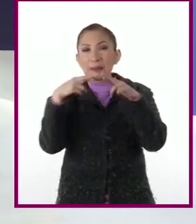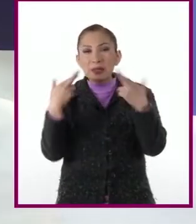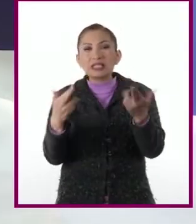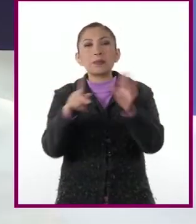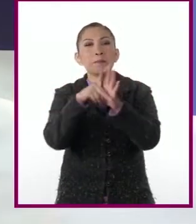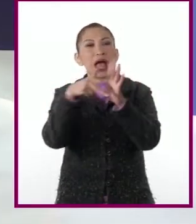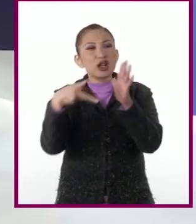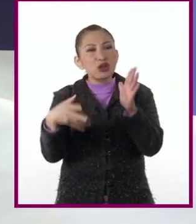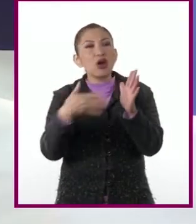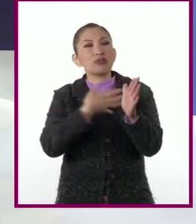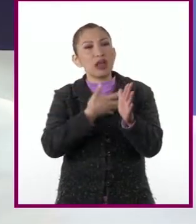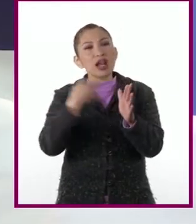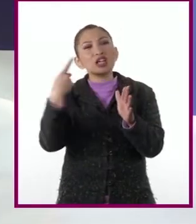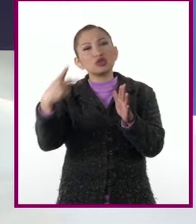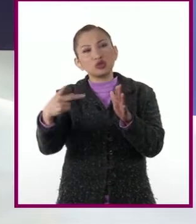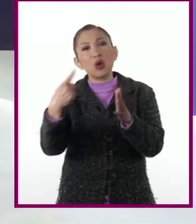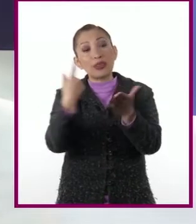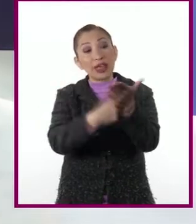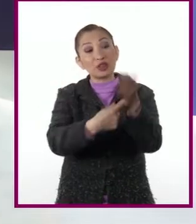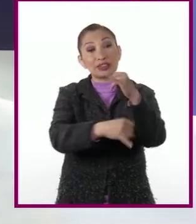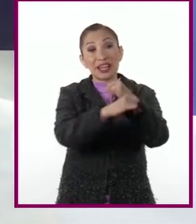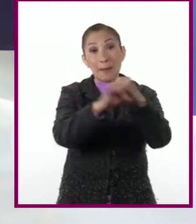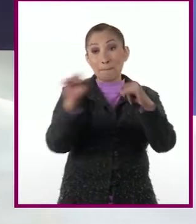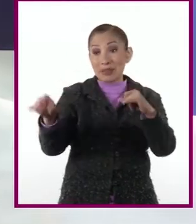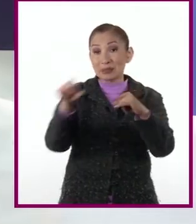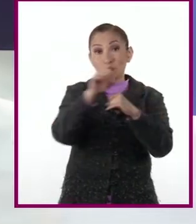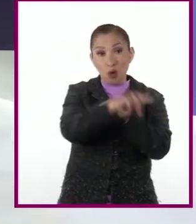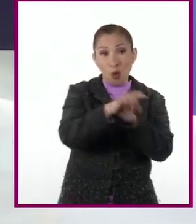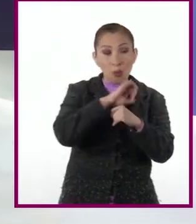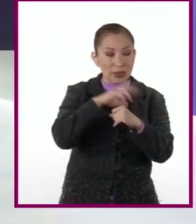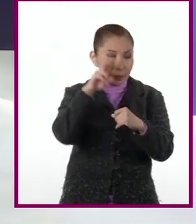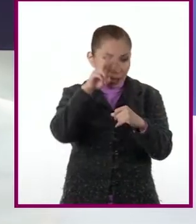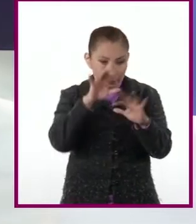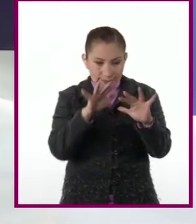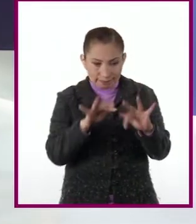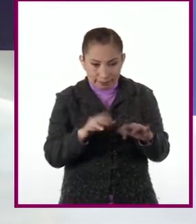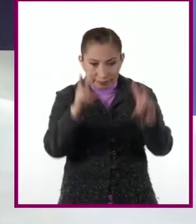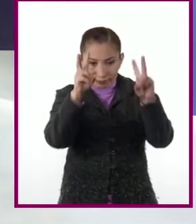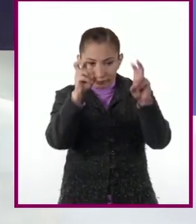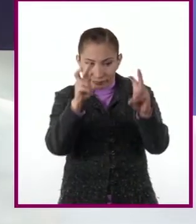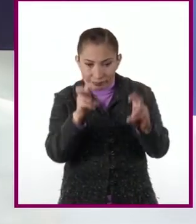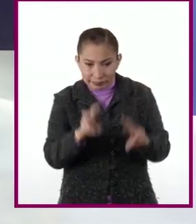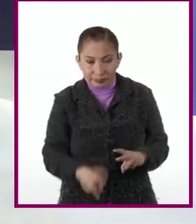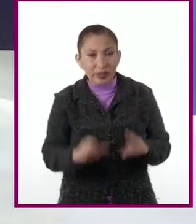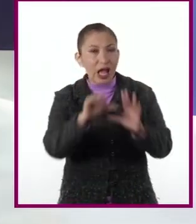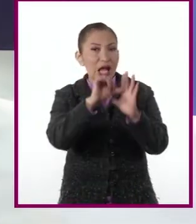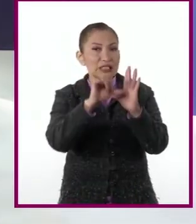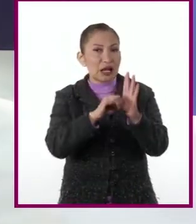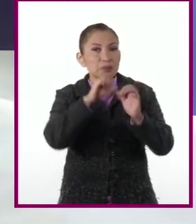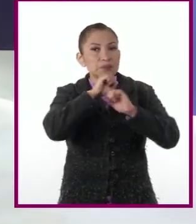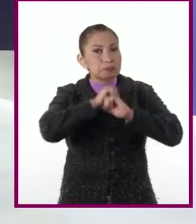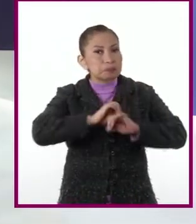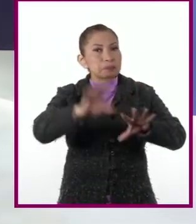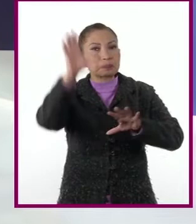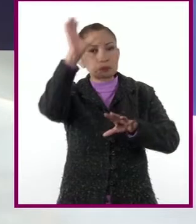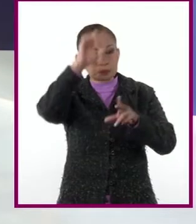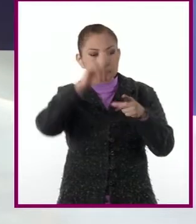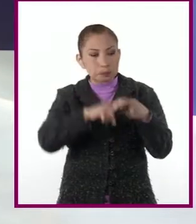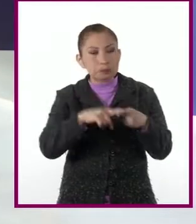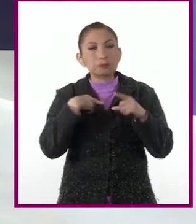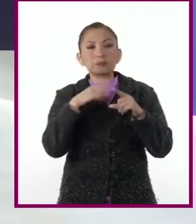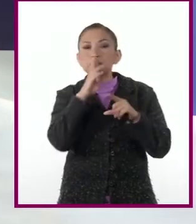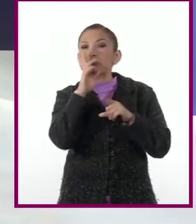y periódicos poseen una versión en línea en donde pueden encontrar textos de temas diversos como artículos de divulgación científica,